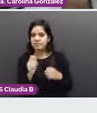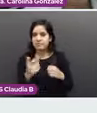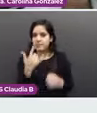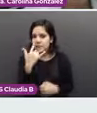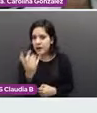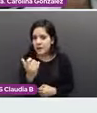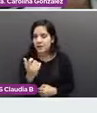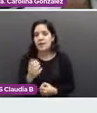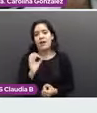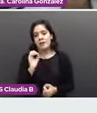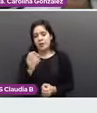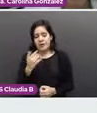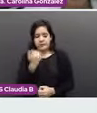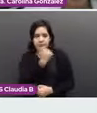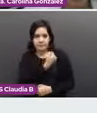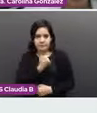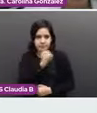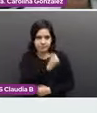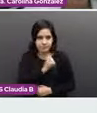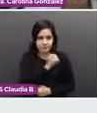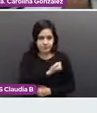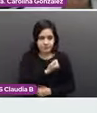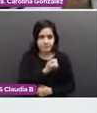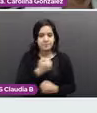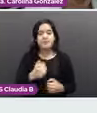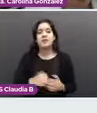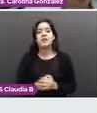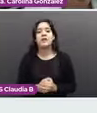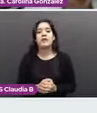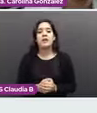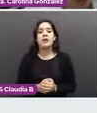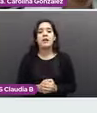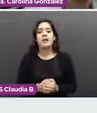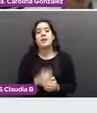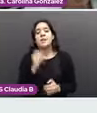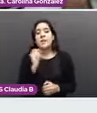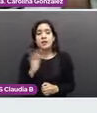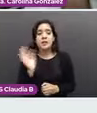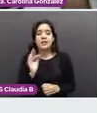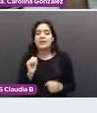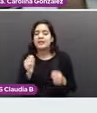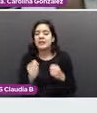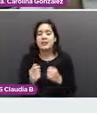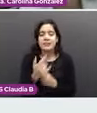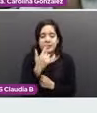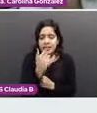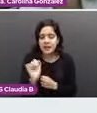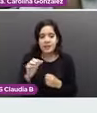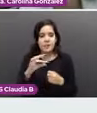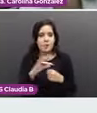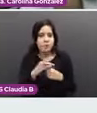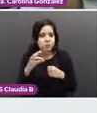algo alterado, vamos a referir para una toma de biopsia. Siguiente.